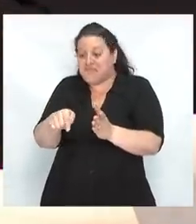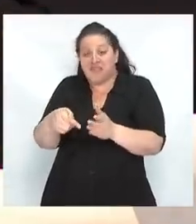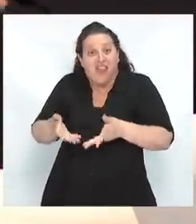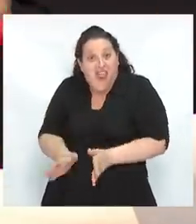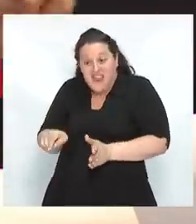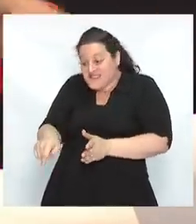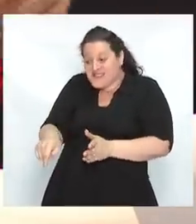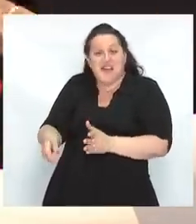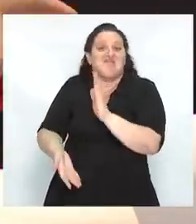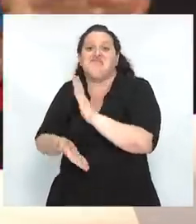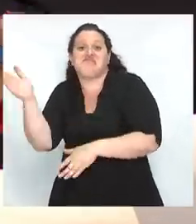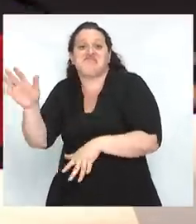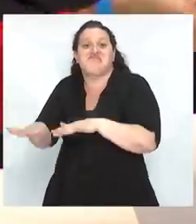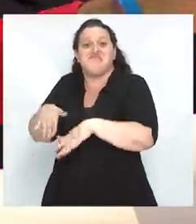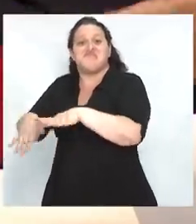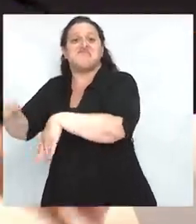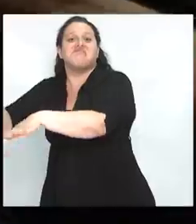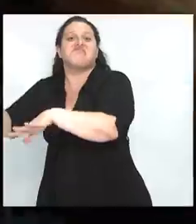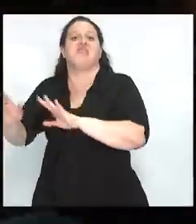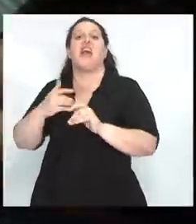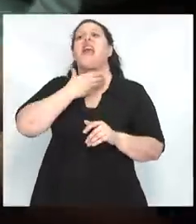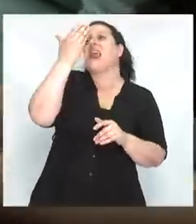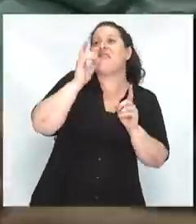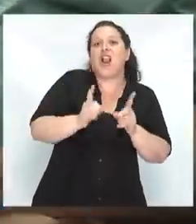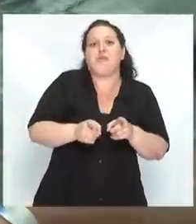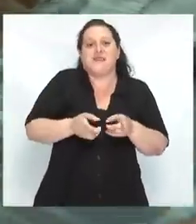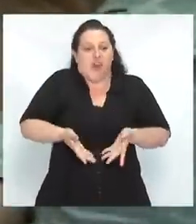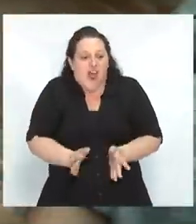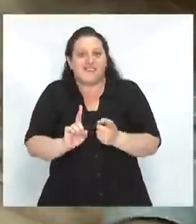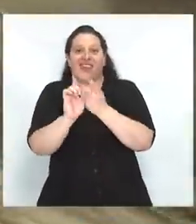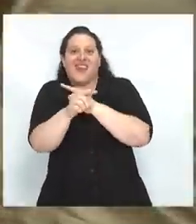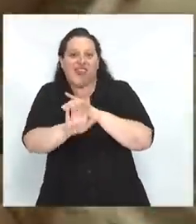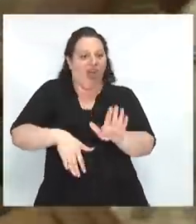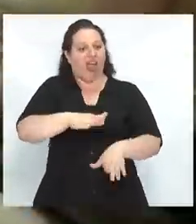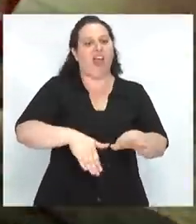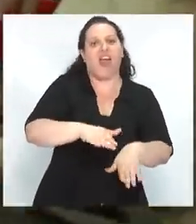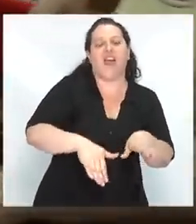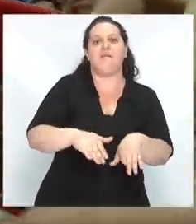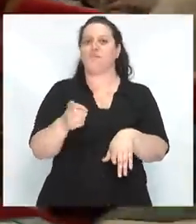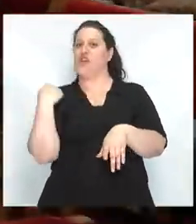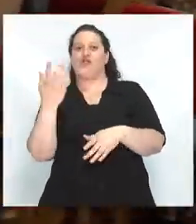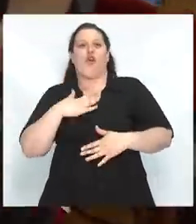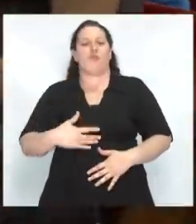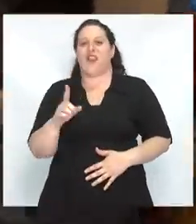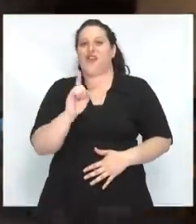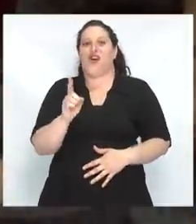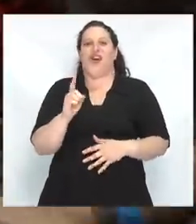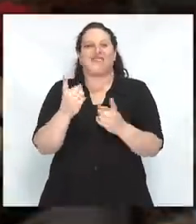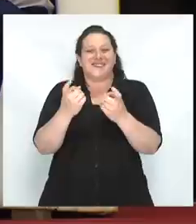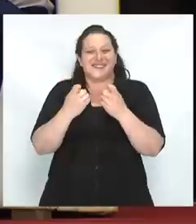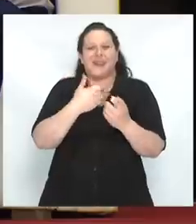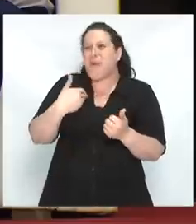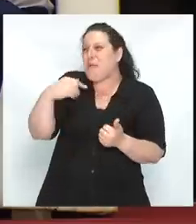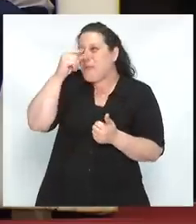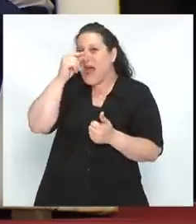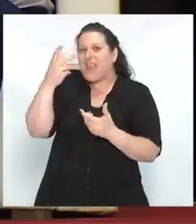jirafita estira las patitas y se va a dar una vuelta. En cambio, los humanos necesitamos la ayuda de nuestros padres más o menos hasta los 30